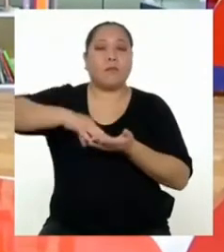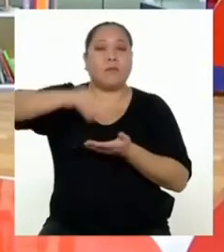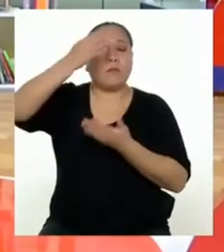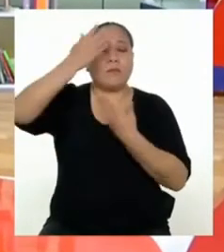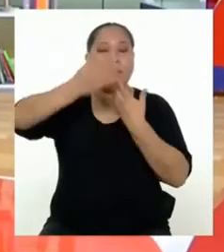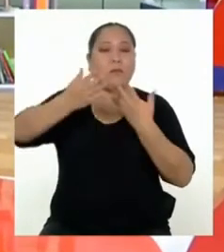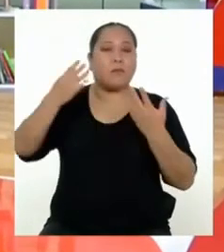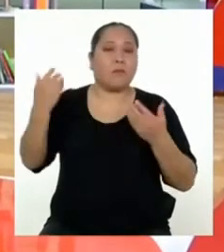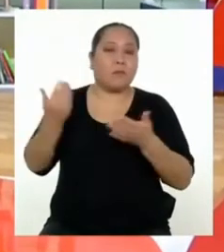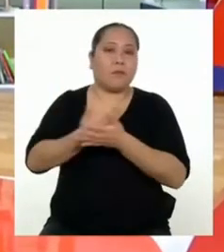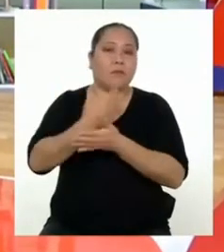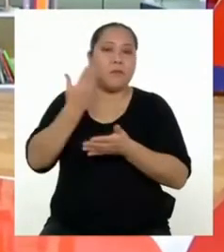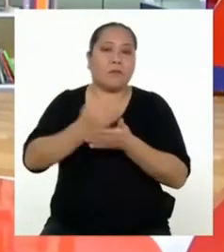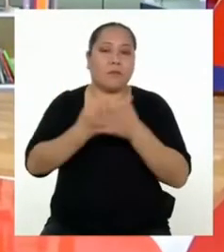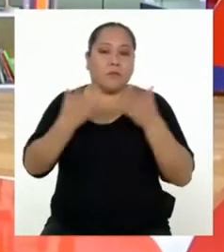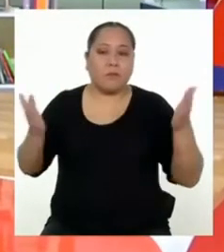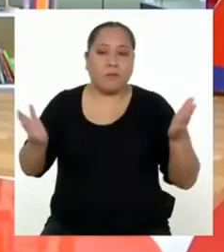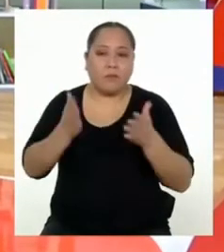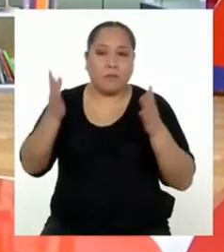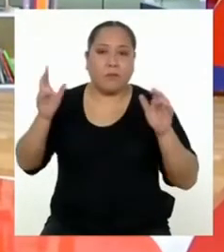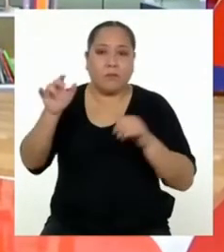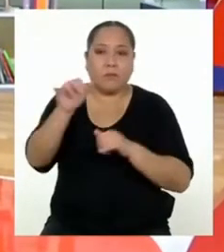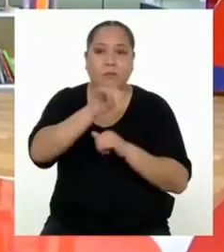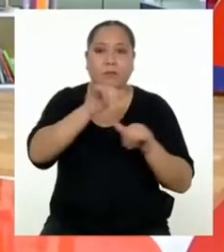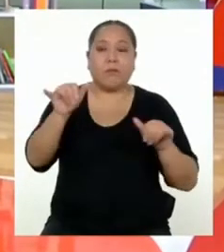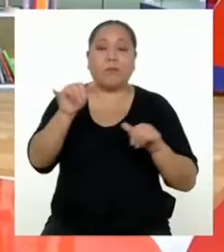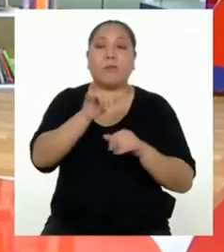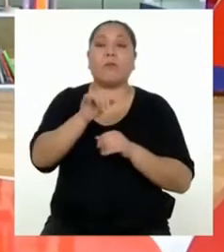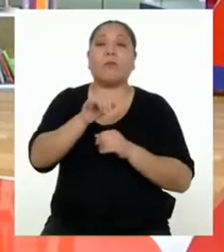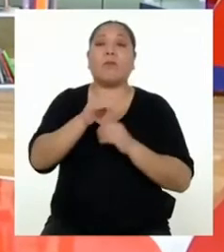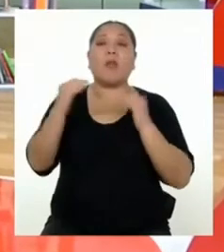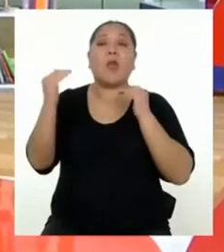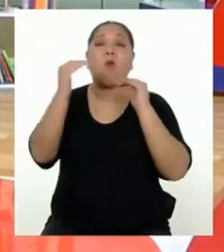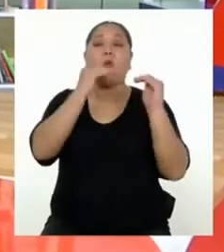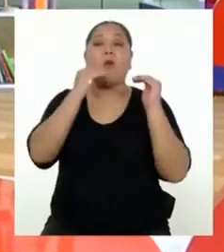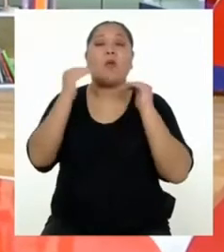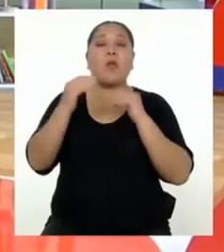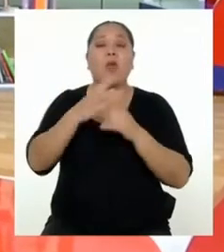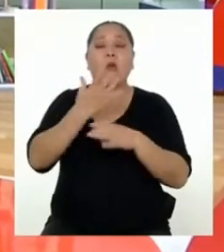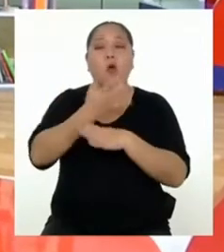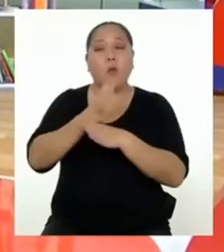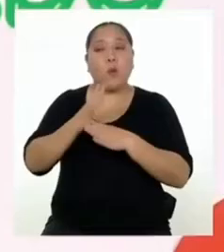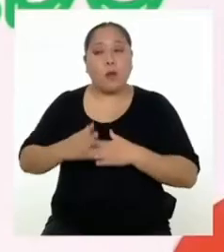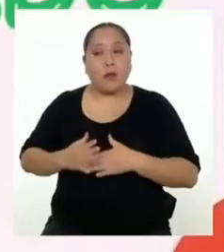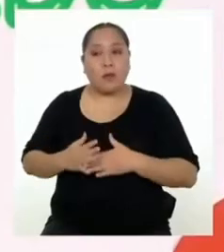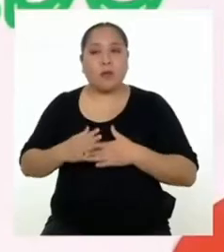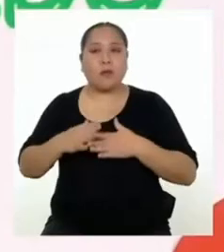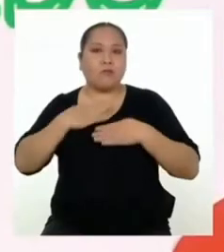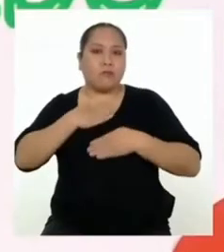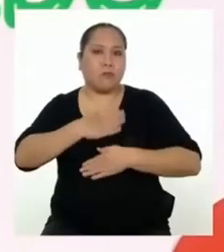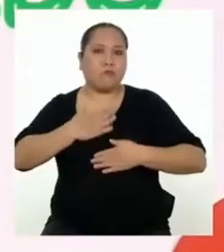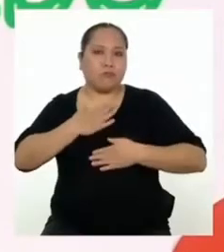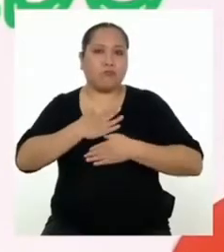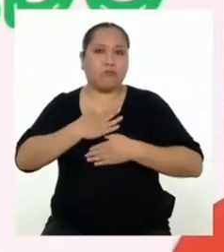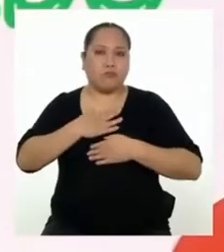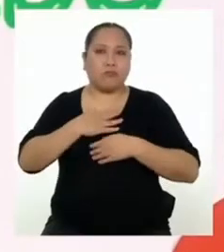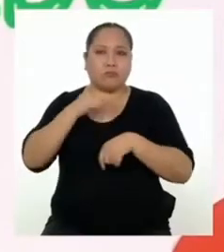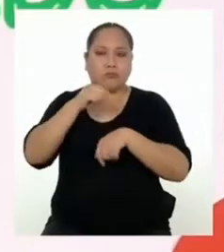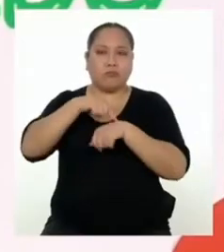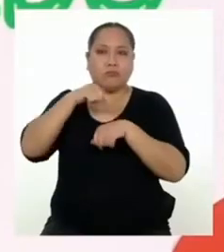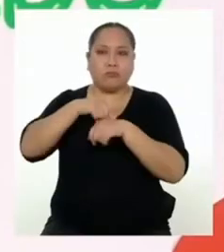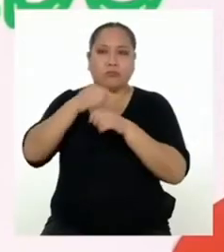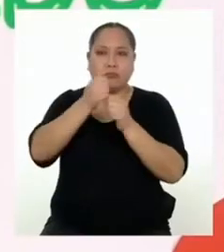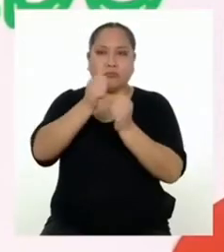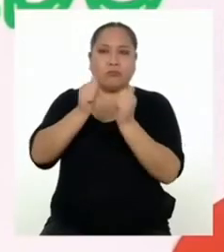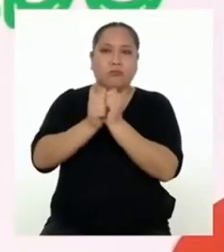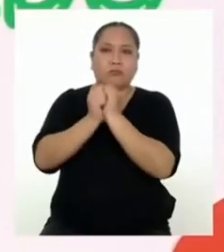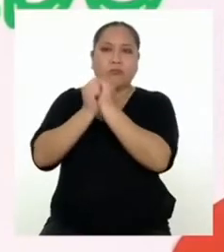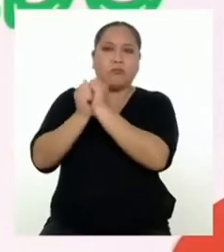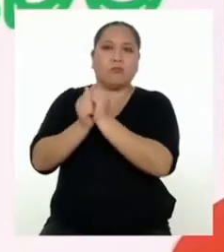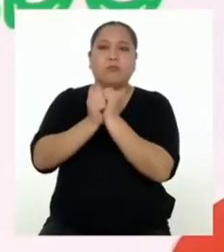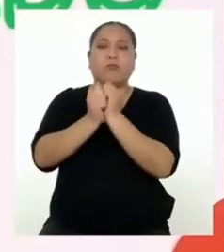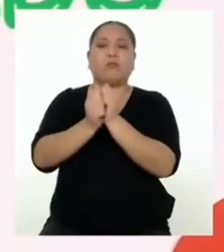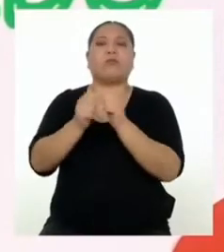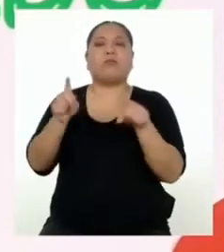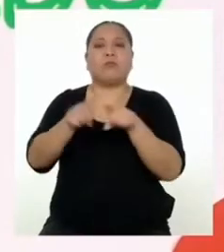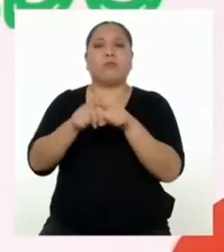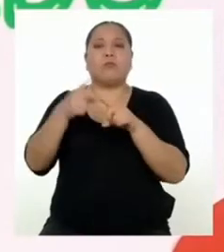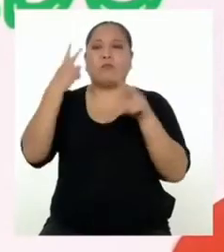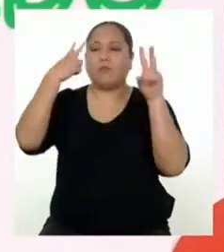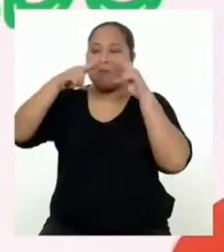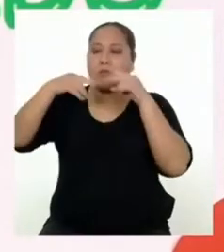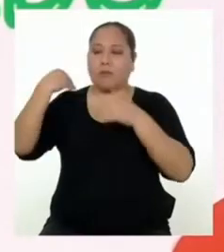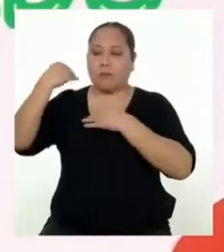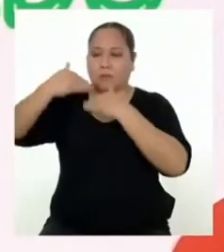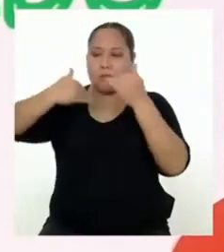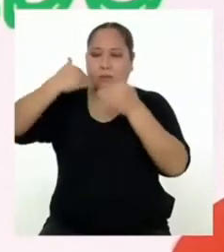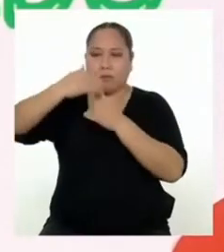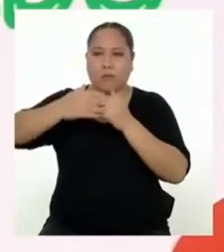cosas nuevas, promover la igualdad y compartir y disfrutar de espacios juntos. También vimos el proceso que seguimos para crear nuestro